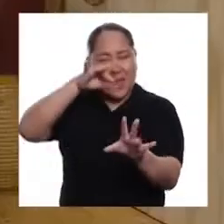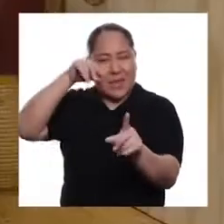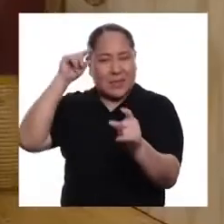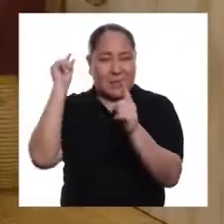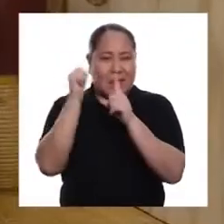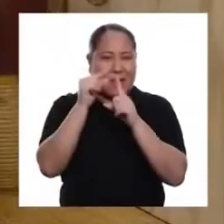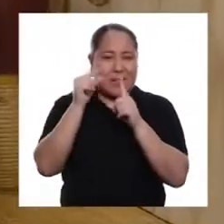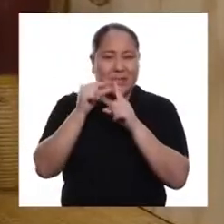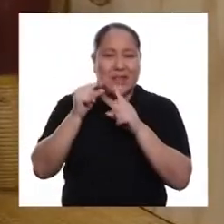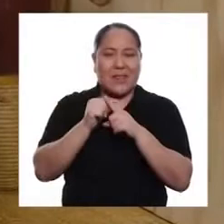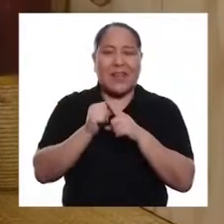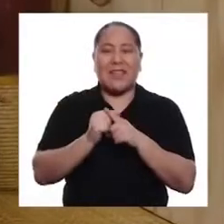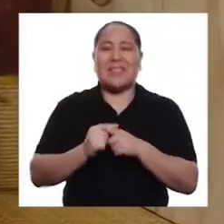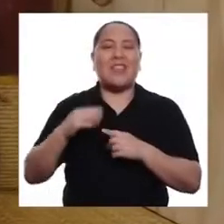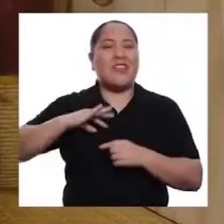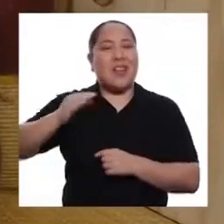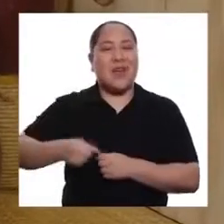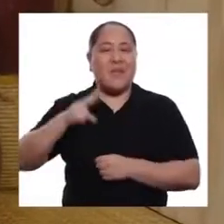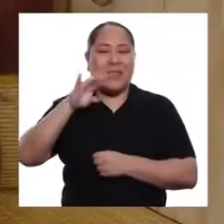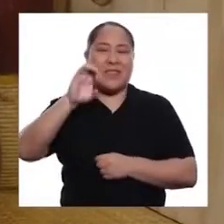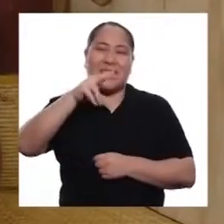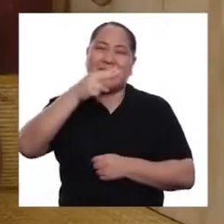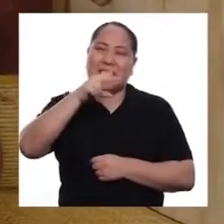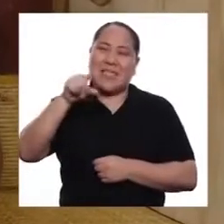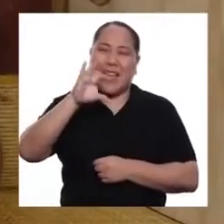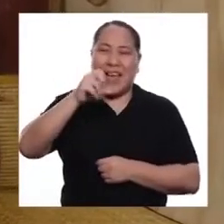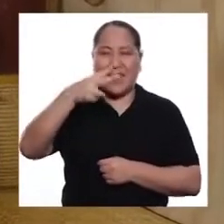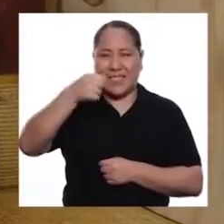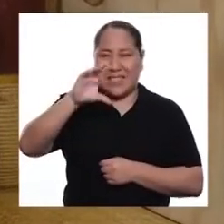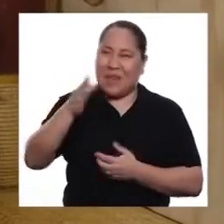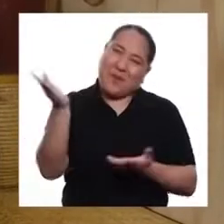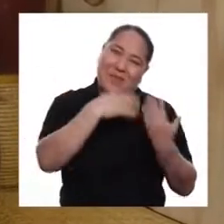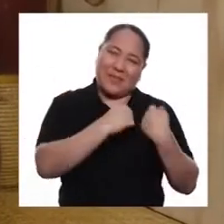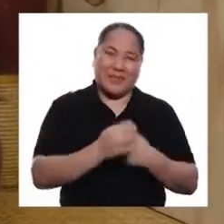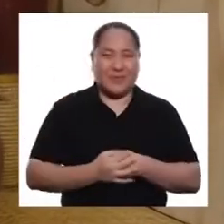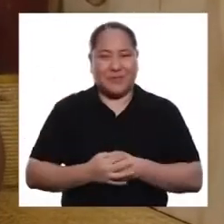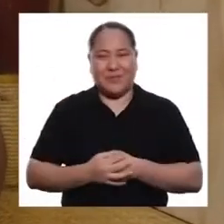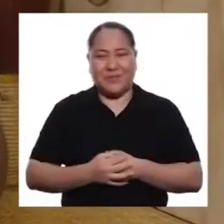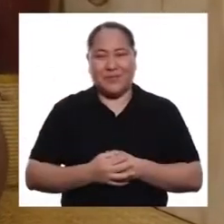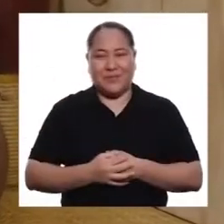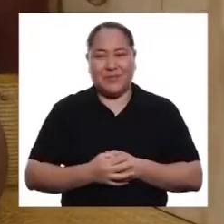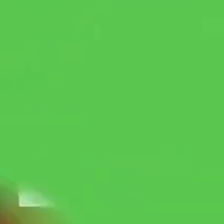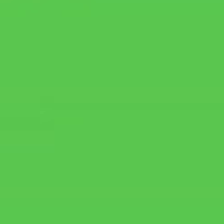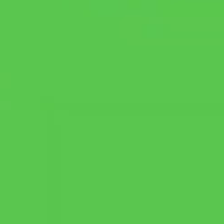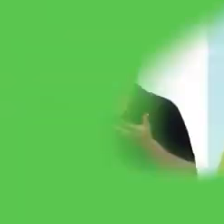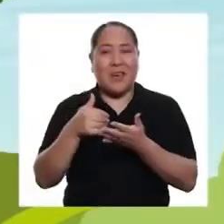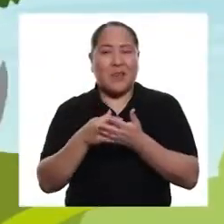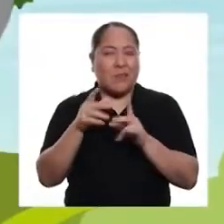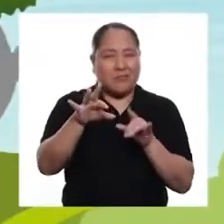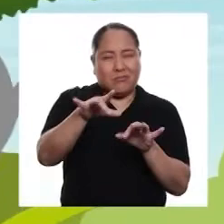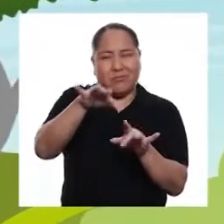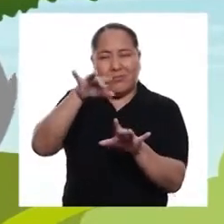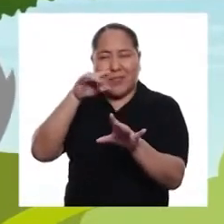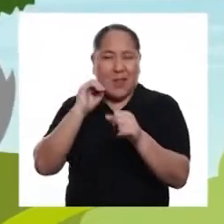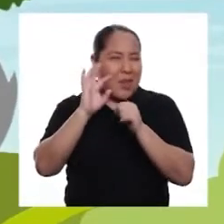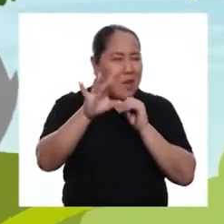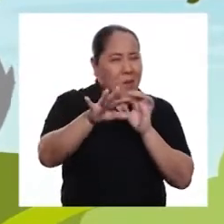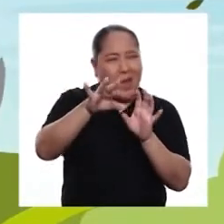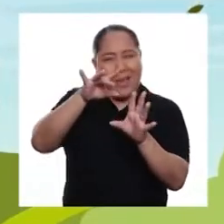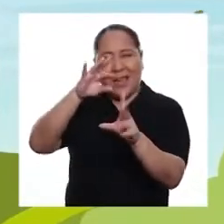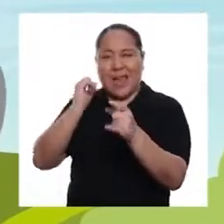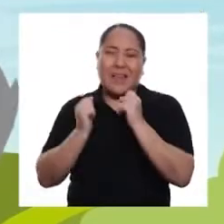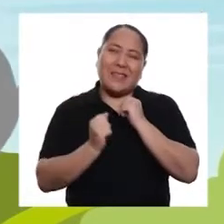La magia de las palabras con la señora Vizcacha. ¡Vamos! ¡Llegó la